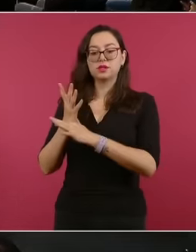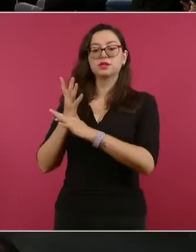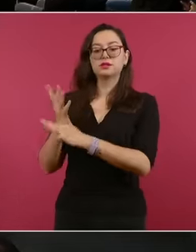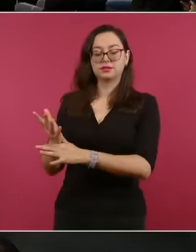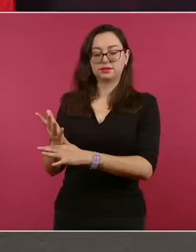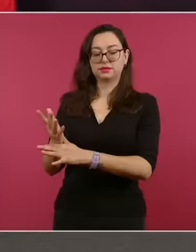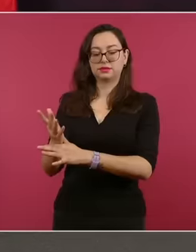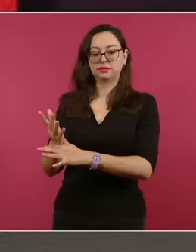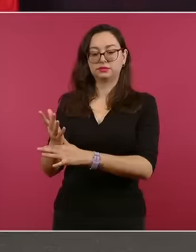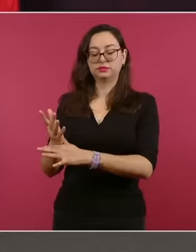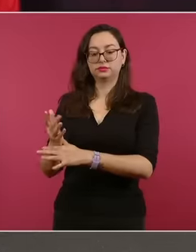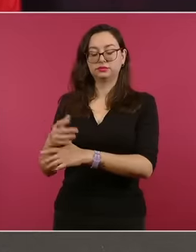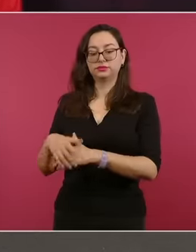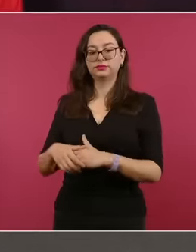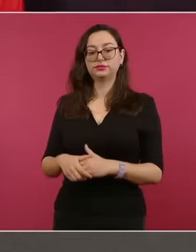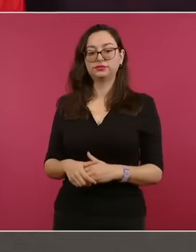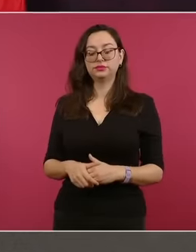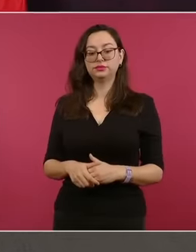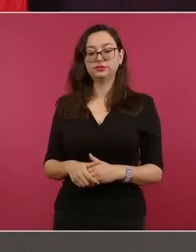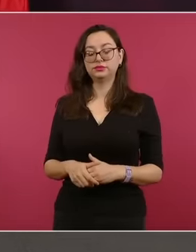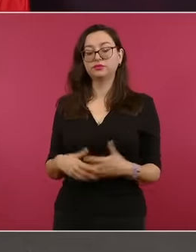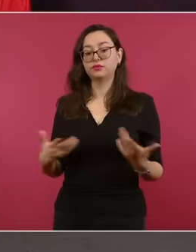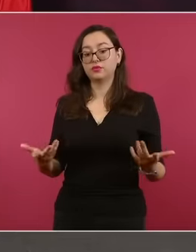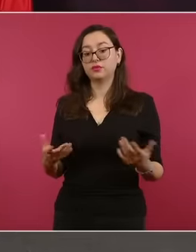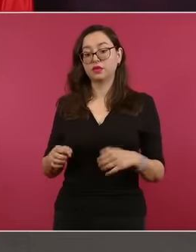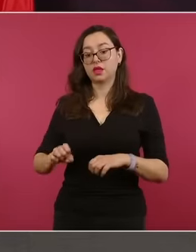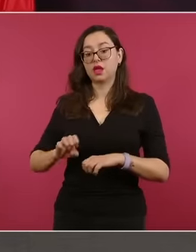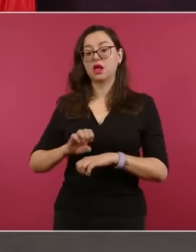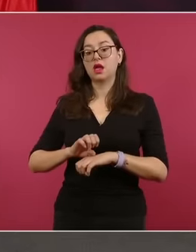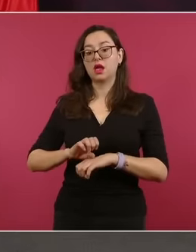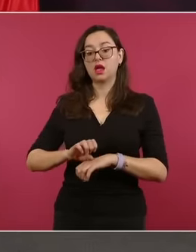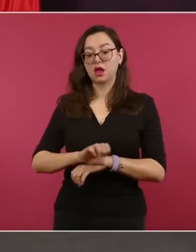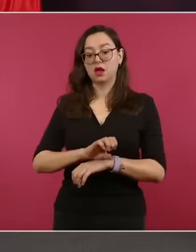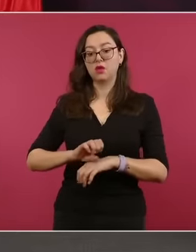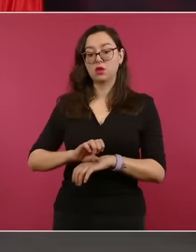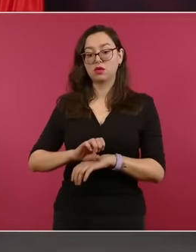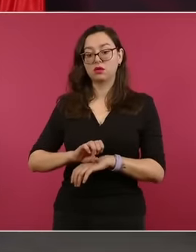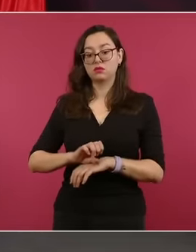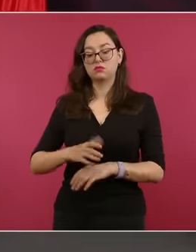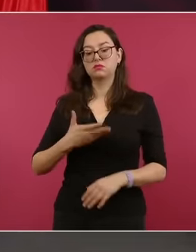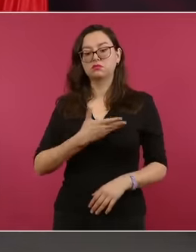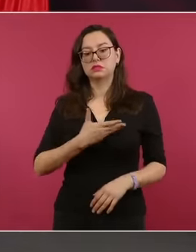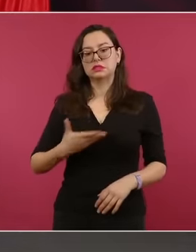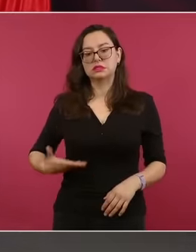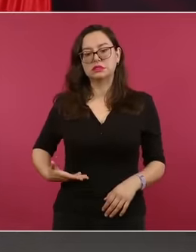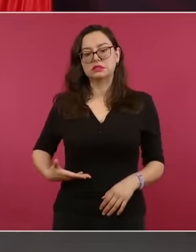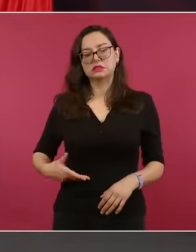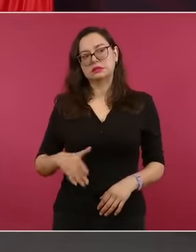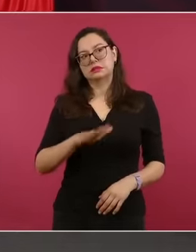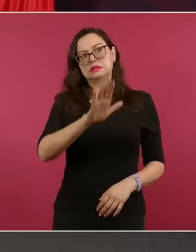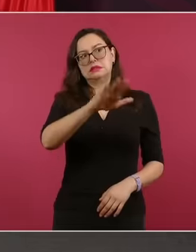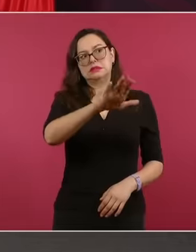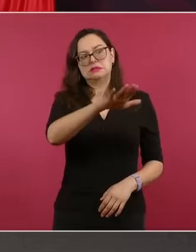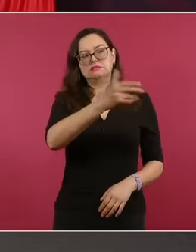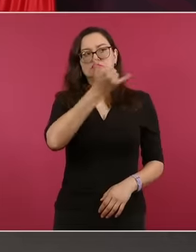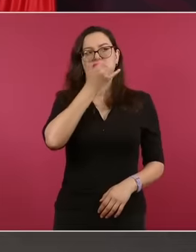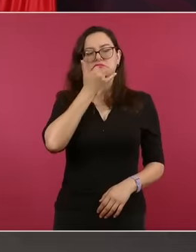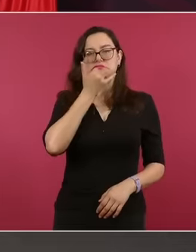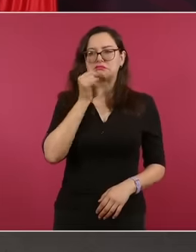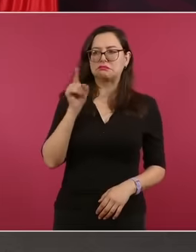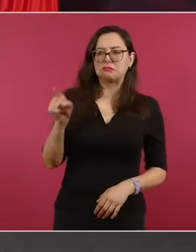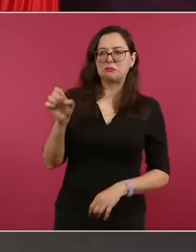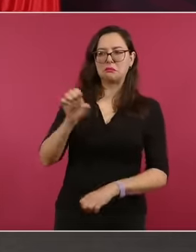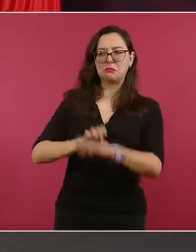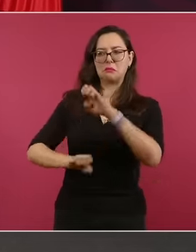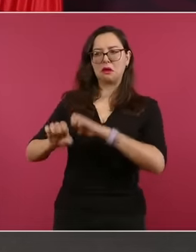al presidente de su país no participar en este